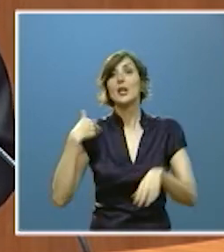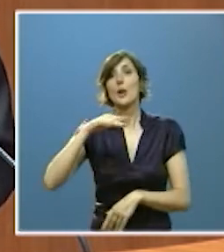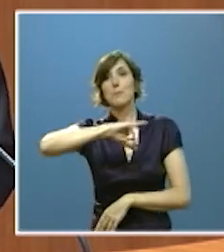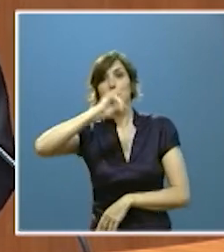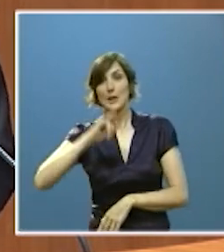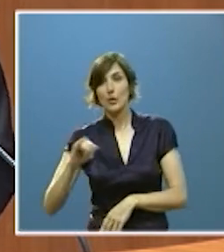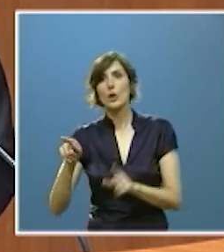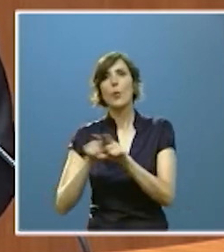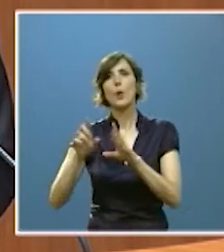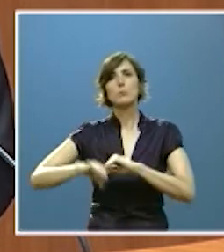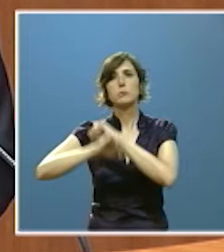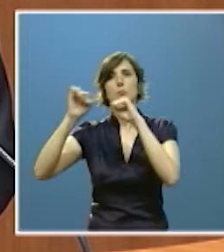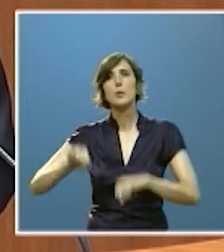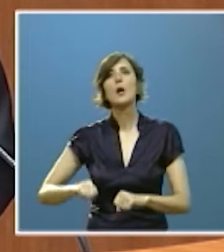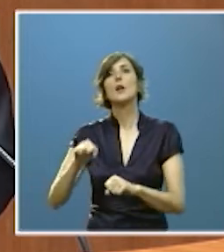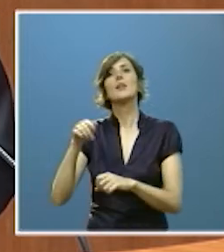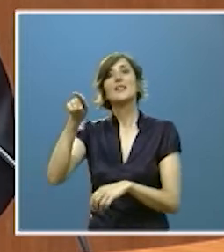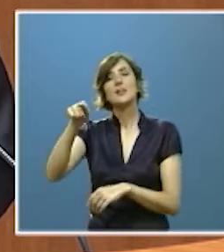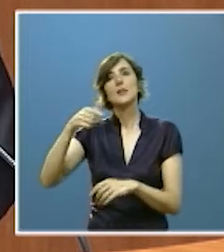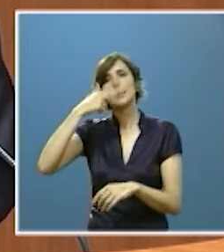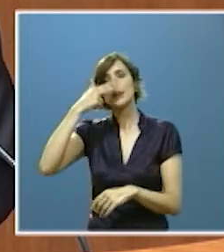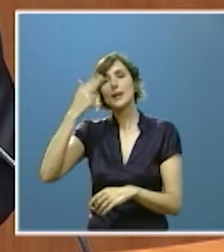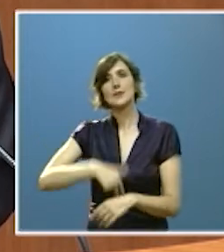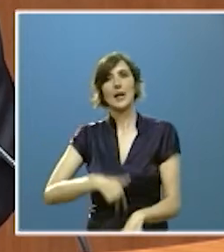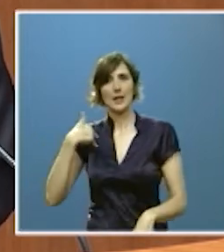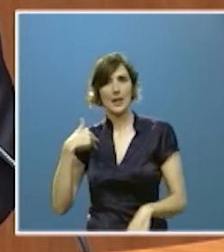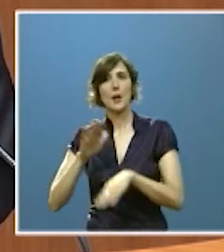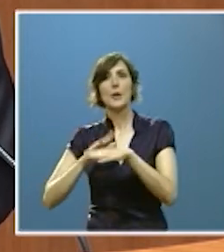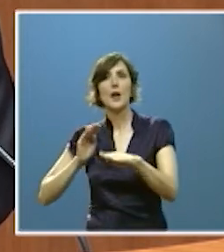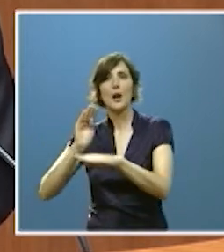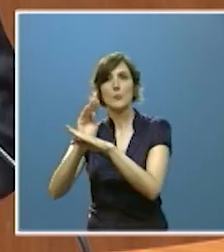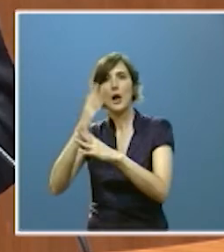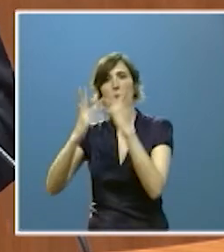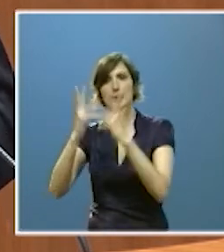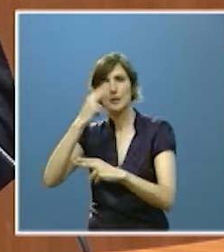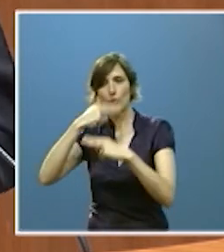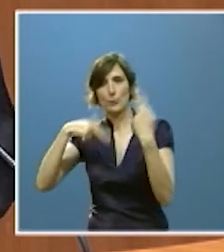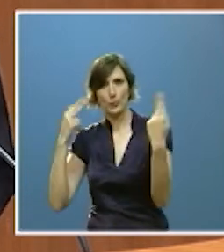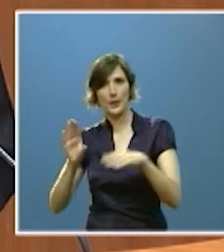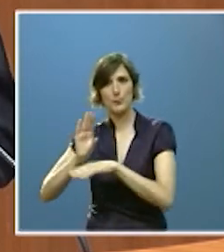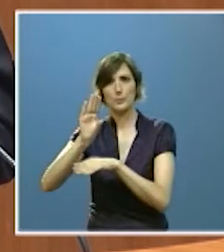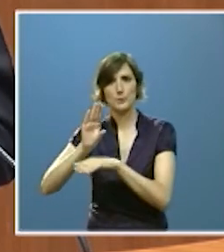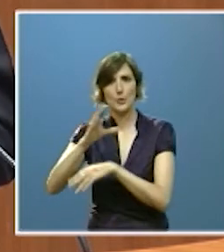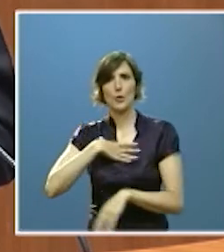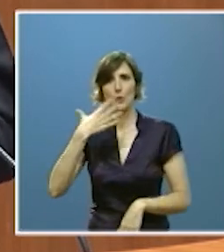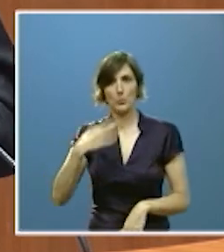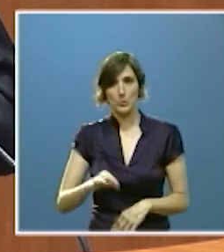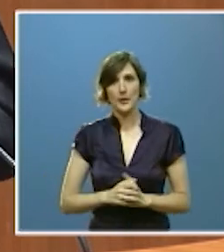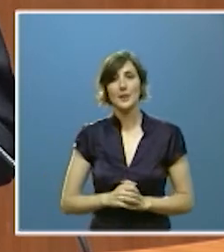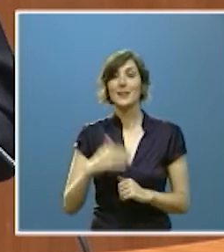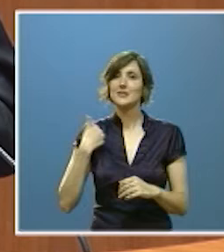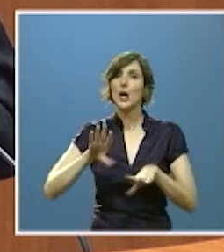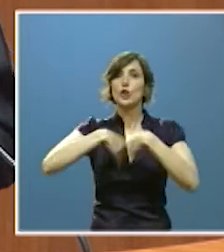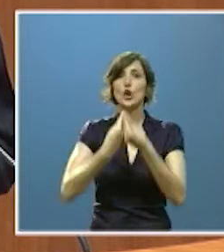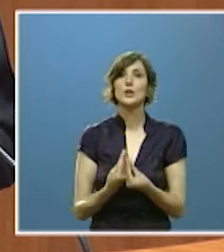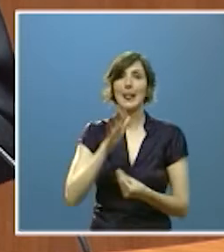mancomunidad de interés general a efecto de obtener ayudas de la administración con estas son por tanto ya cinco las